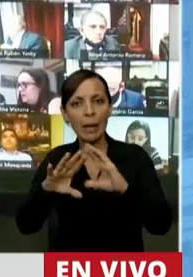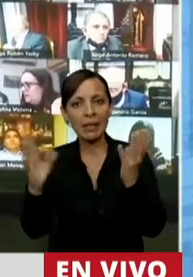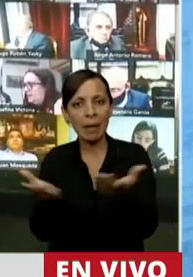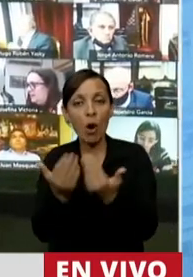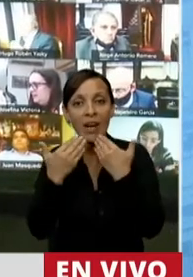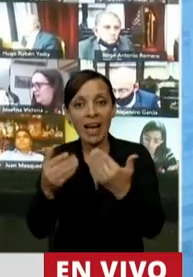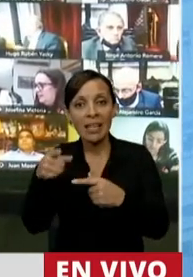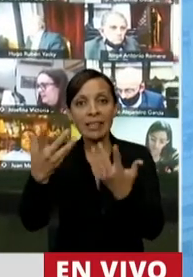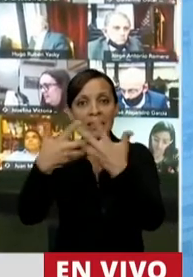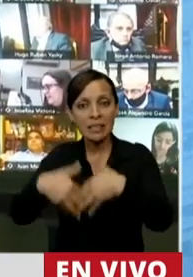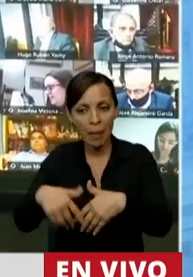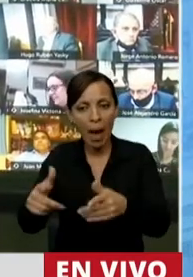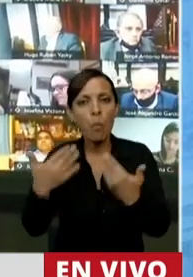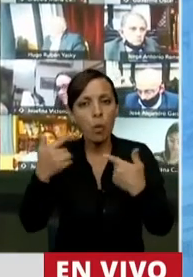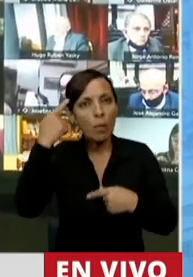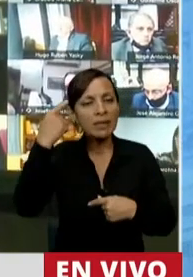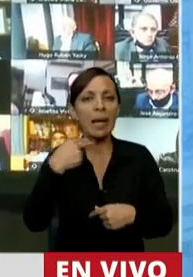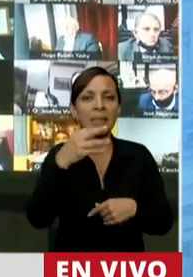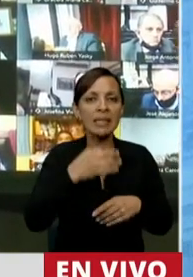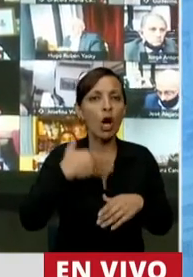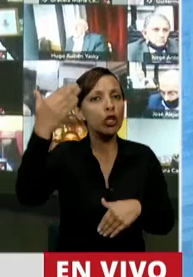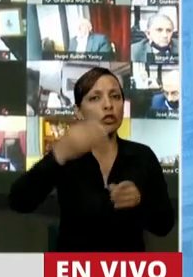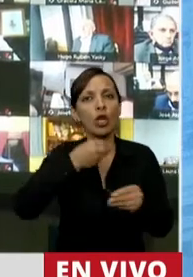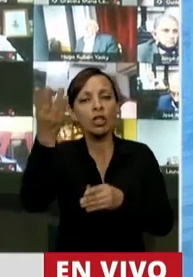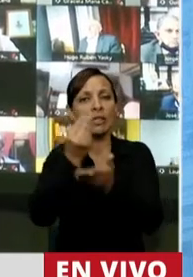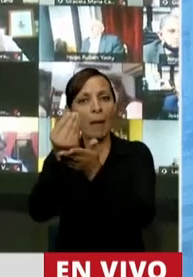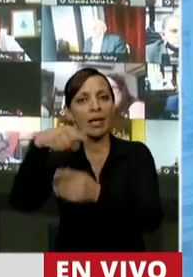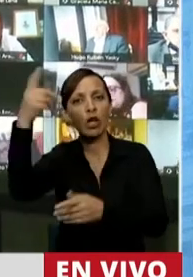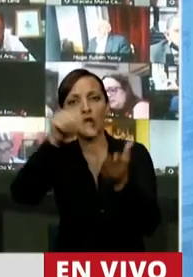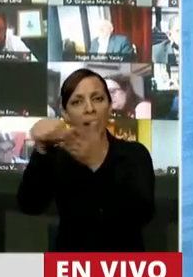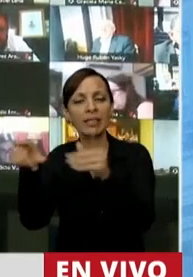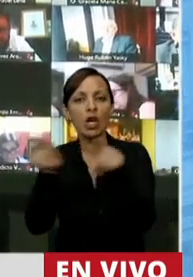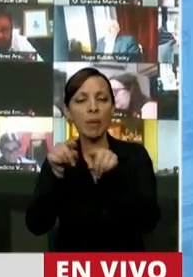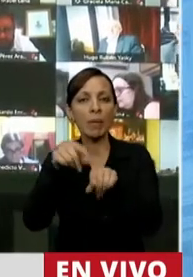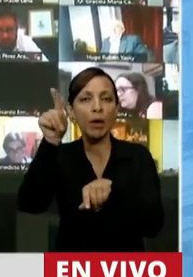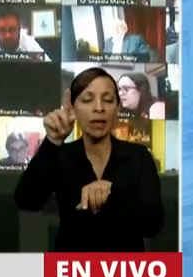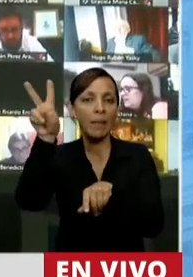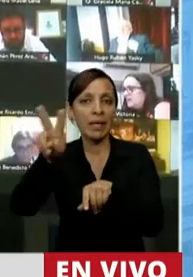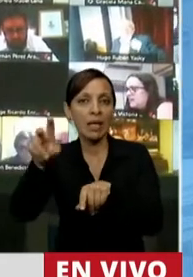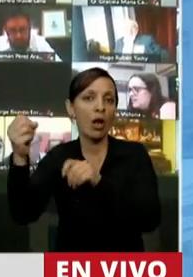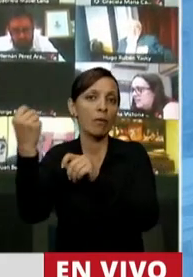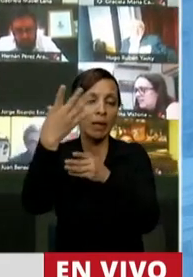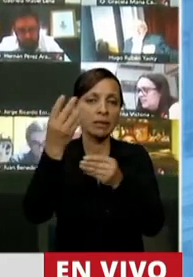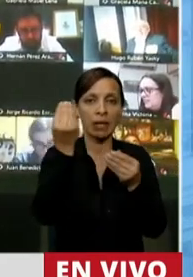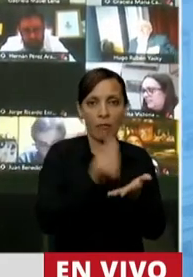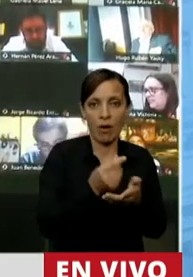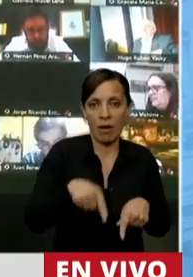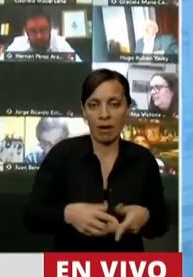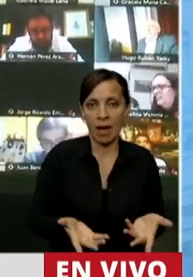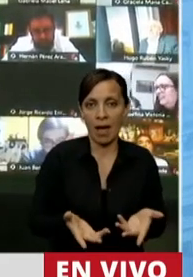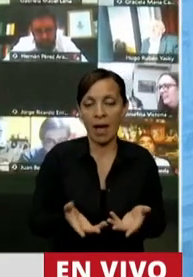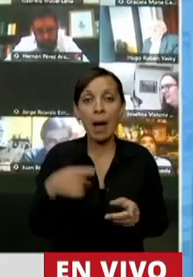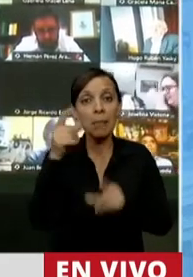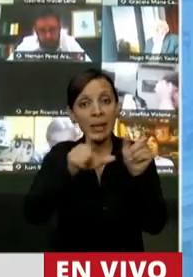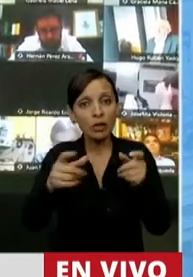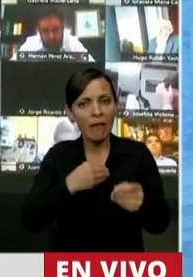que permitiría que nuestros hijos no se vayan del país como se fueron los jóvenes venezolanos del suyo. Que los adoradores de